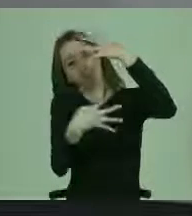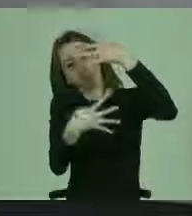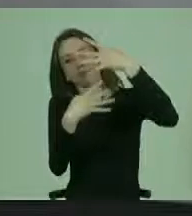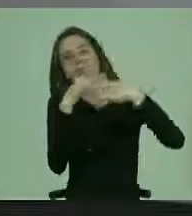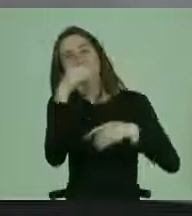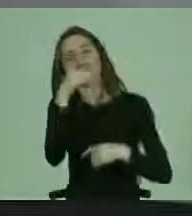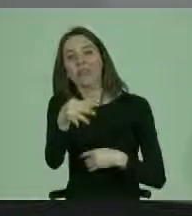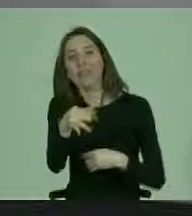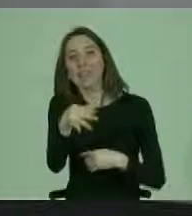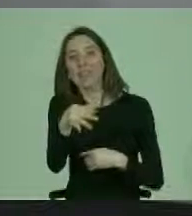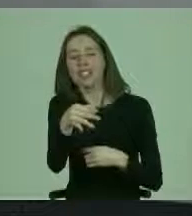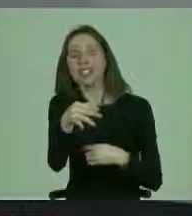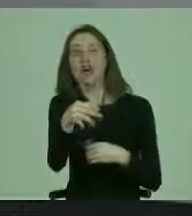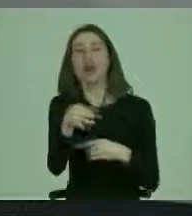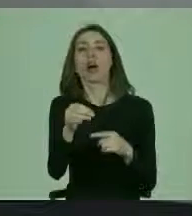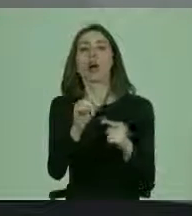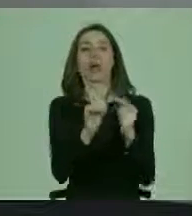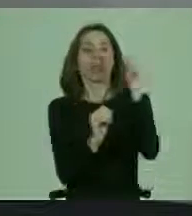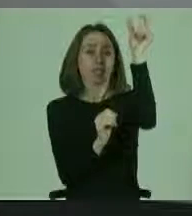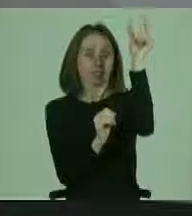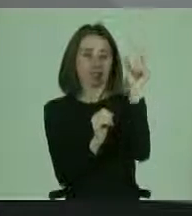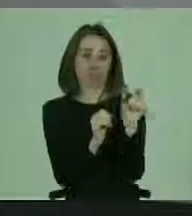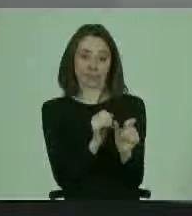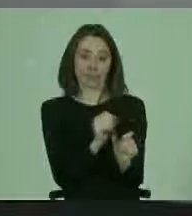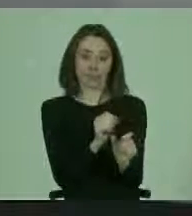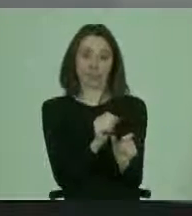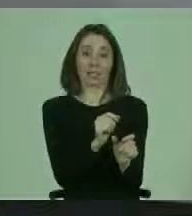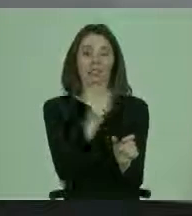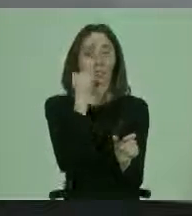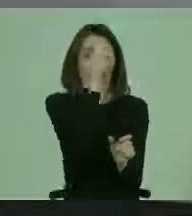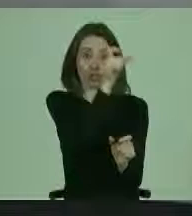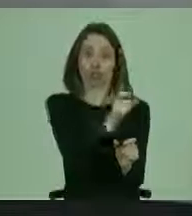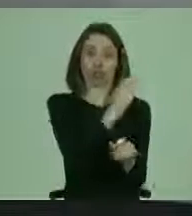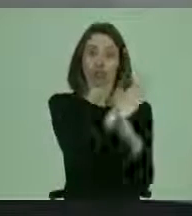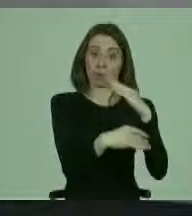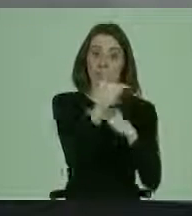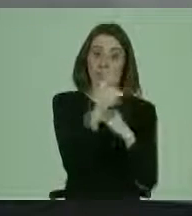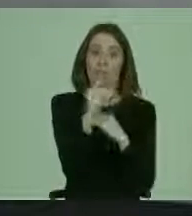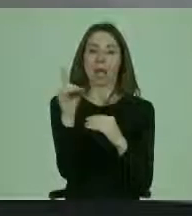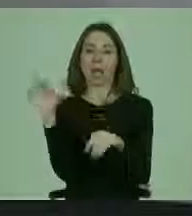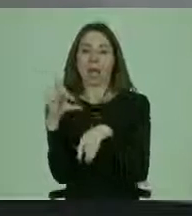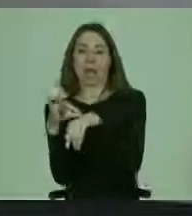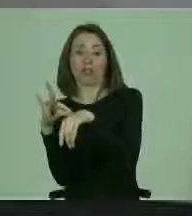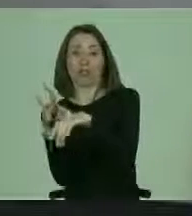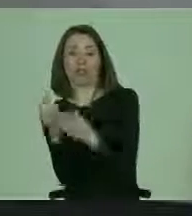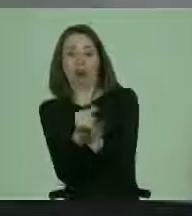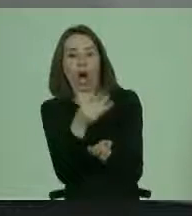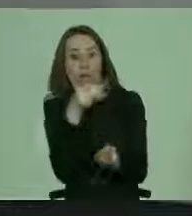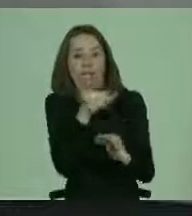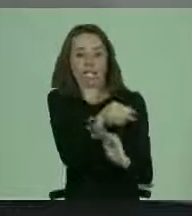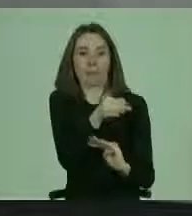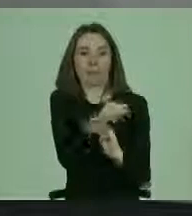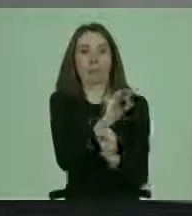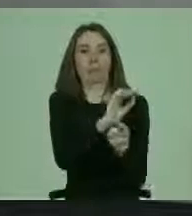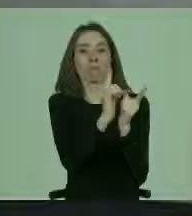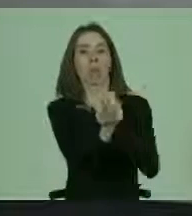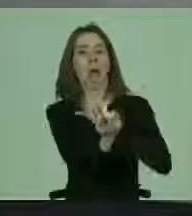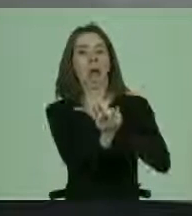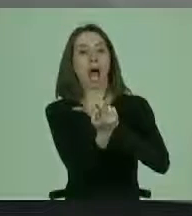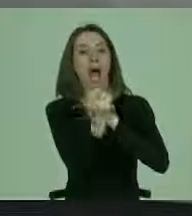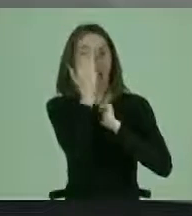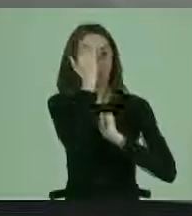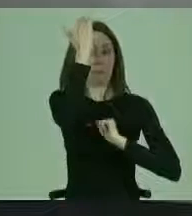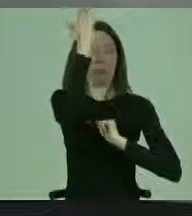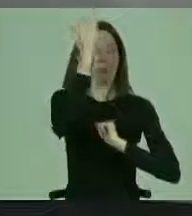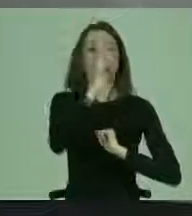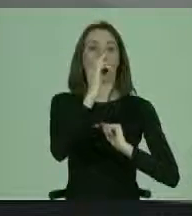infantilizar mediante medicamentos y mediante otro tipo de terapias o situaciones a las personas